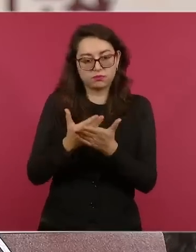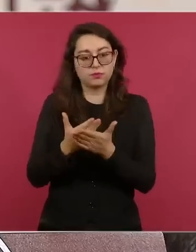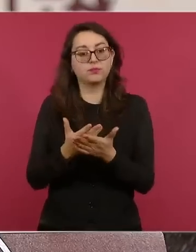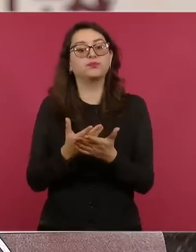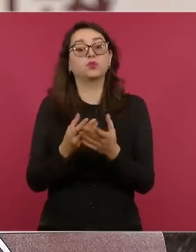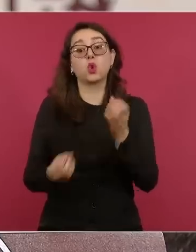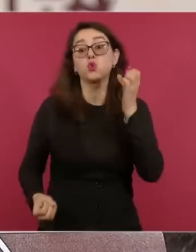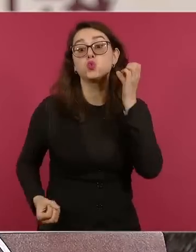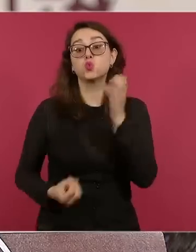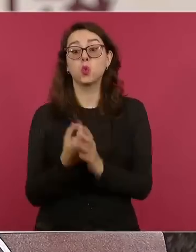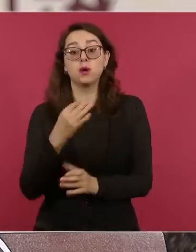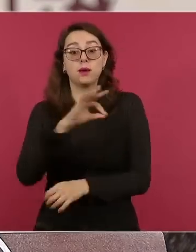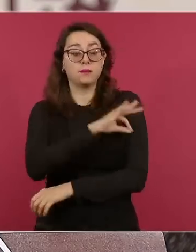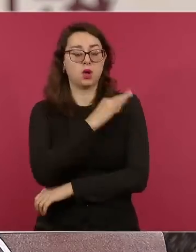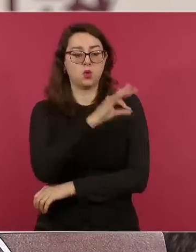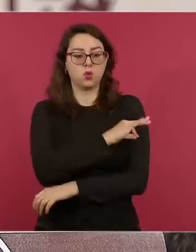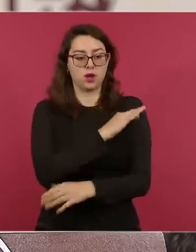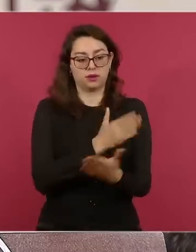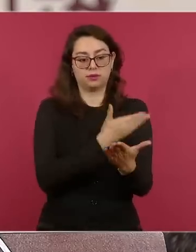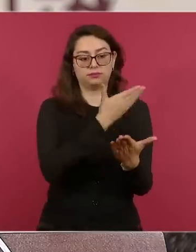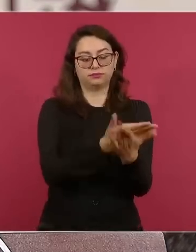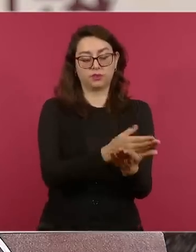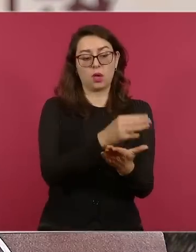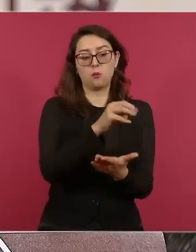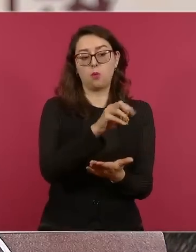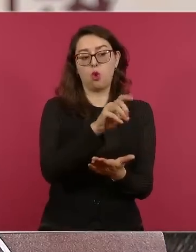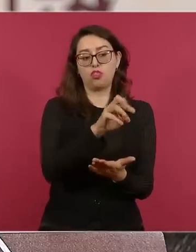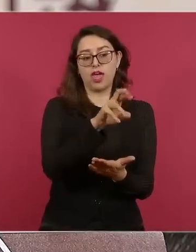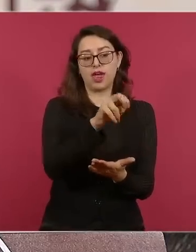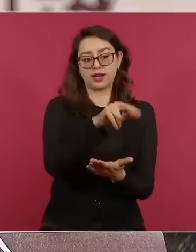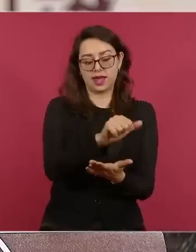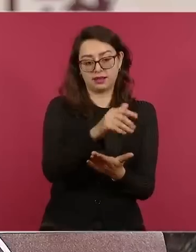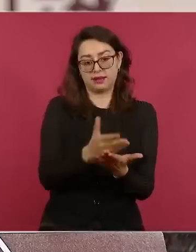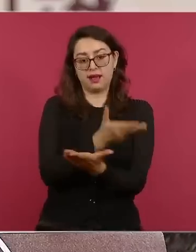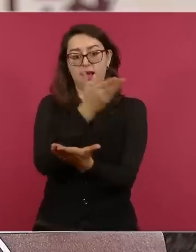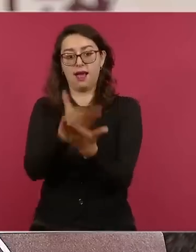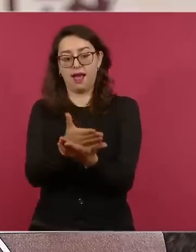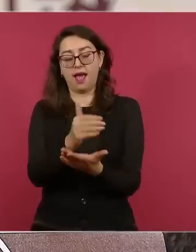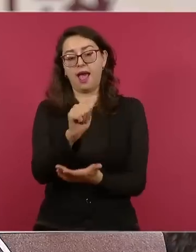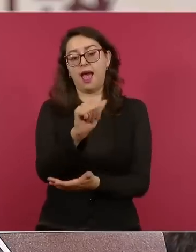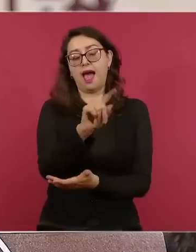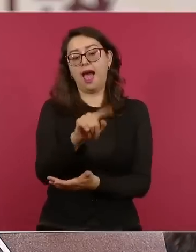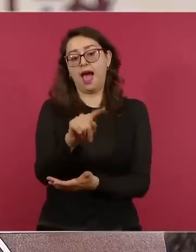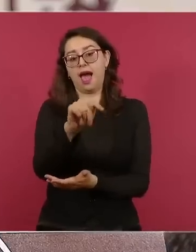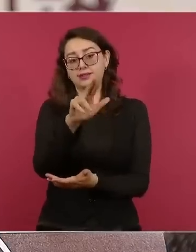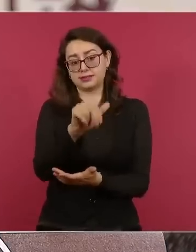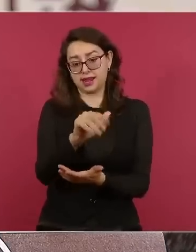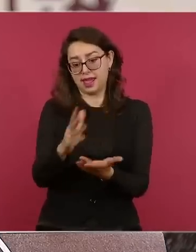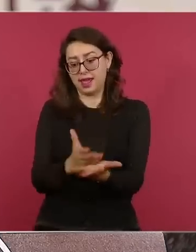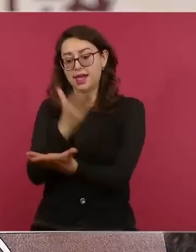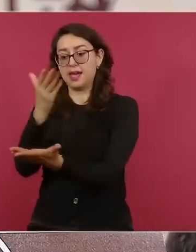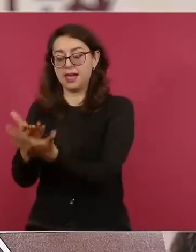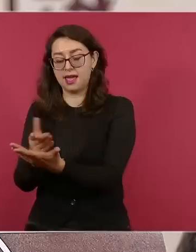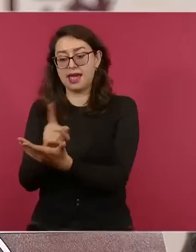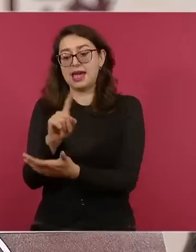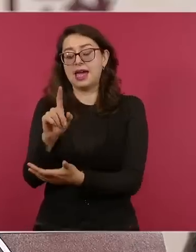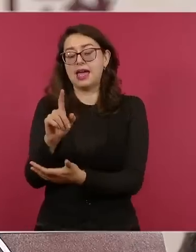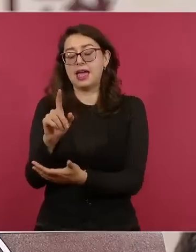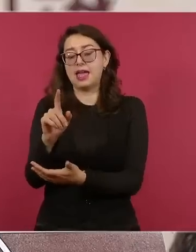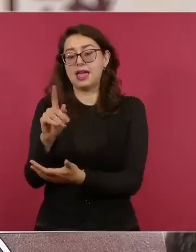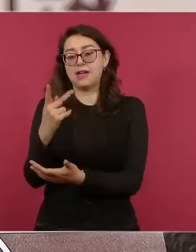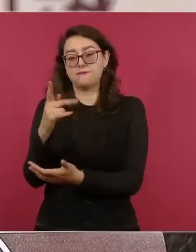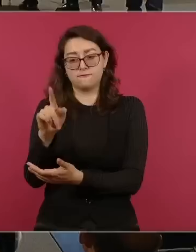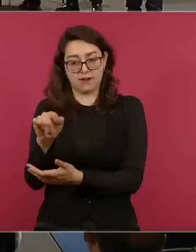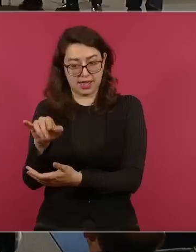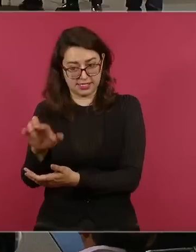Pfizer y AstraZeneca, hubo una opinión favorable para la vacuna de Pfizer, para una de